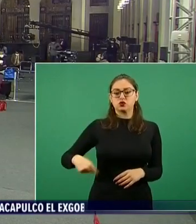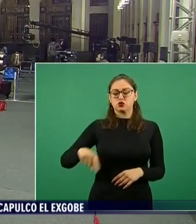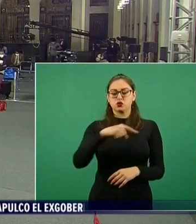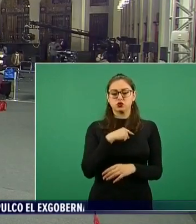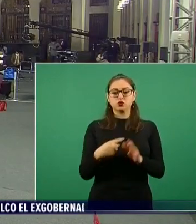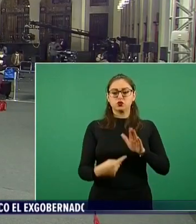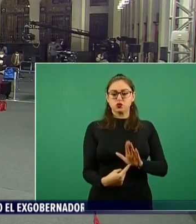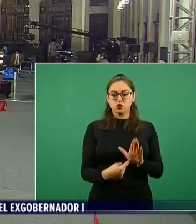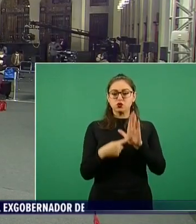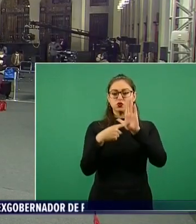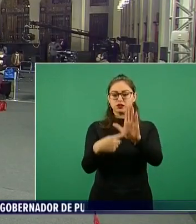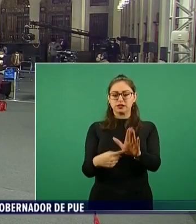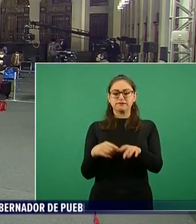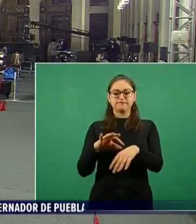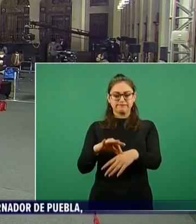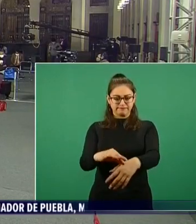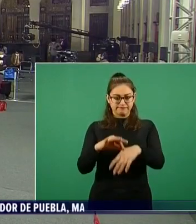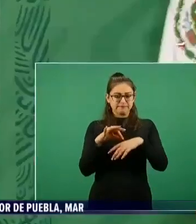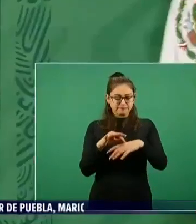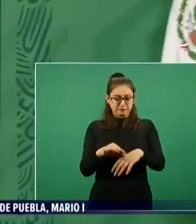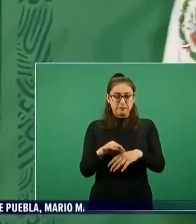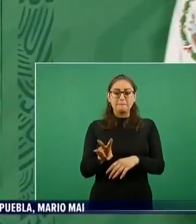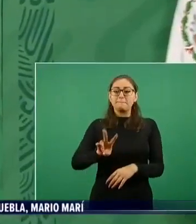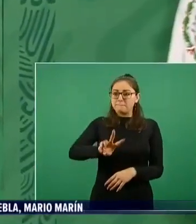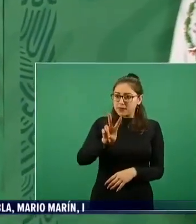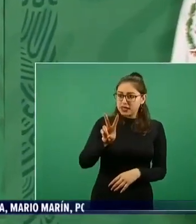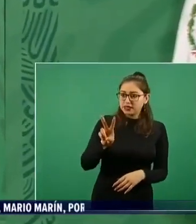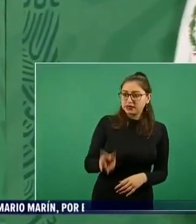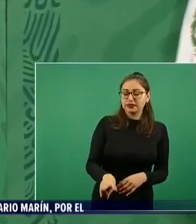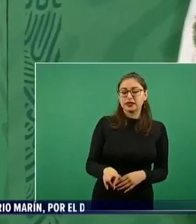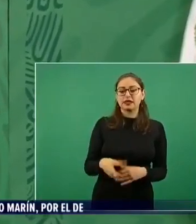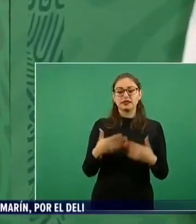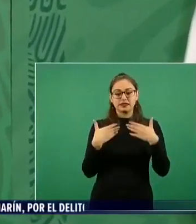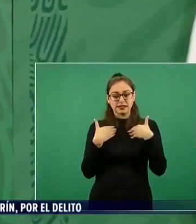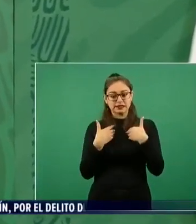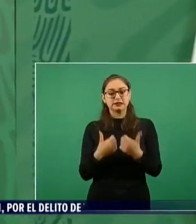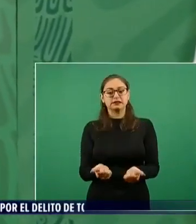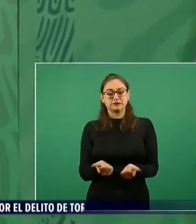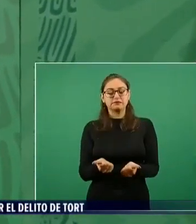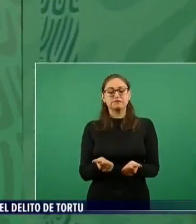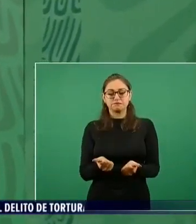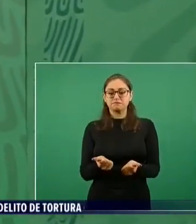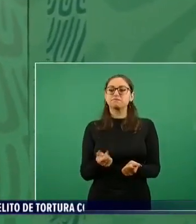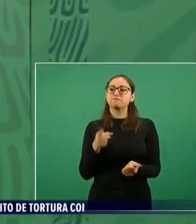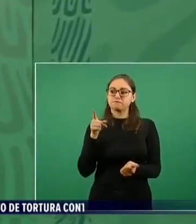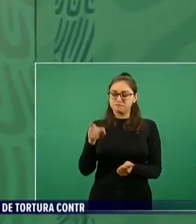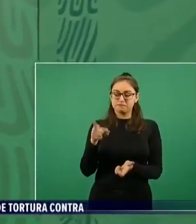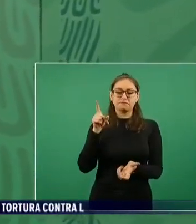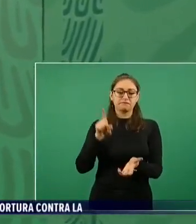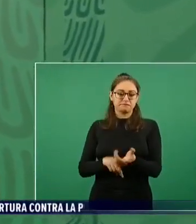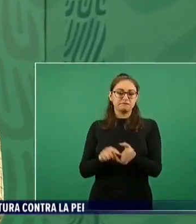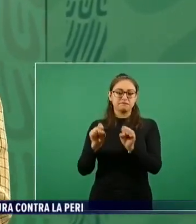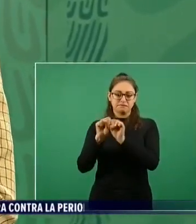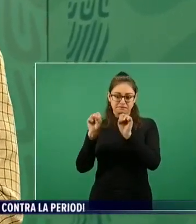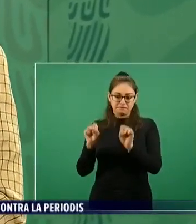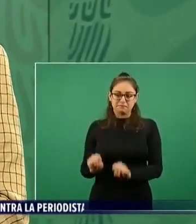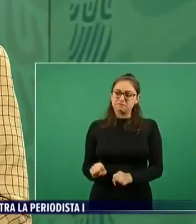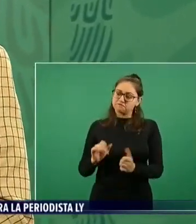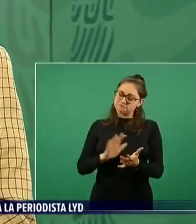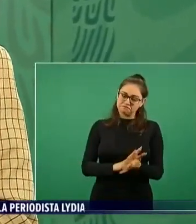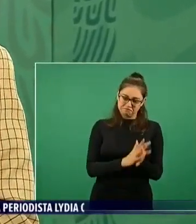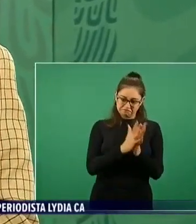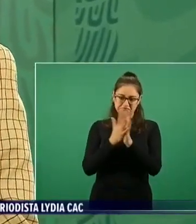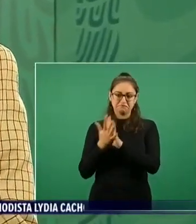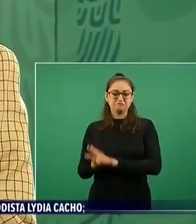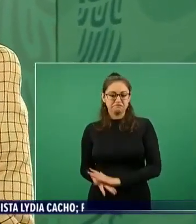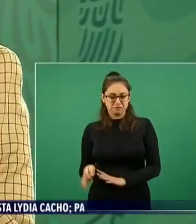fiel de la realidad, podemos apoyar a que se transforme el sistema de justicia en nuestro país.